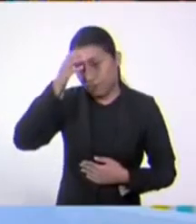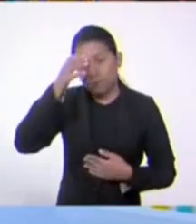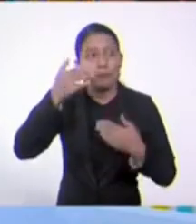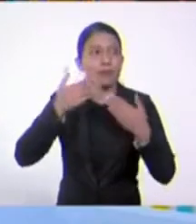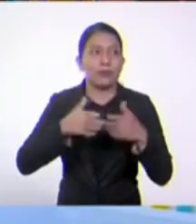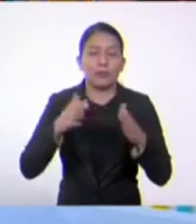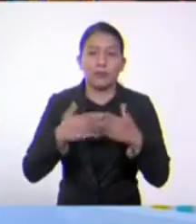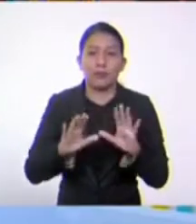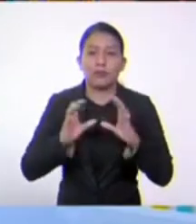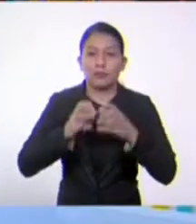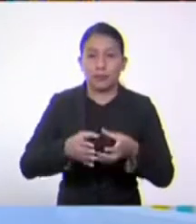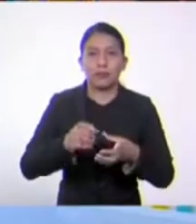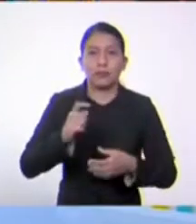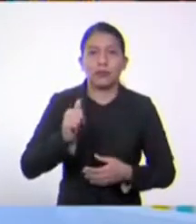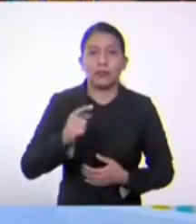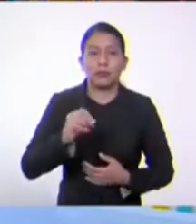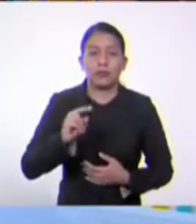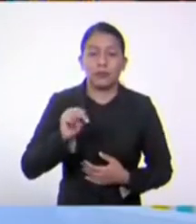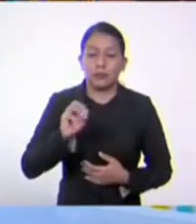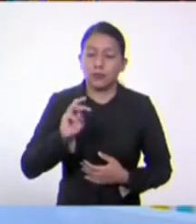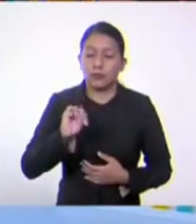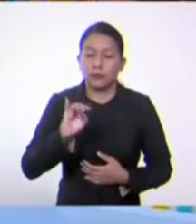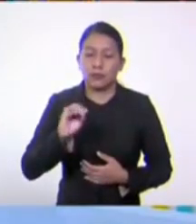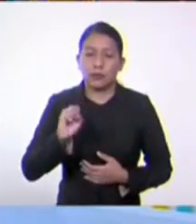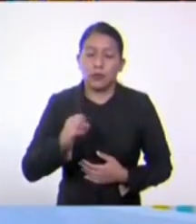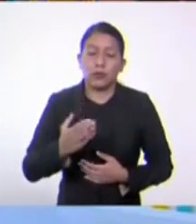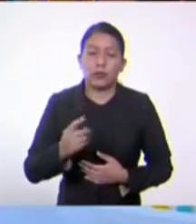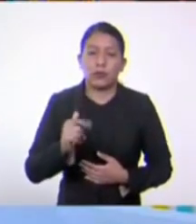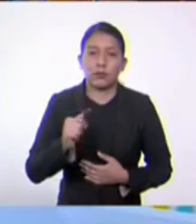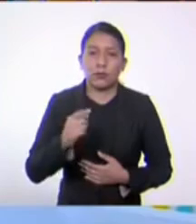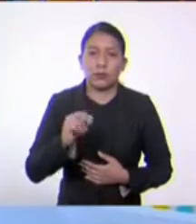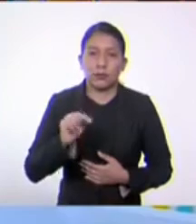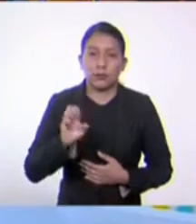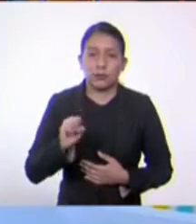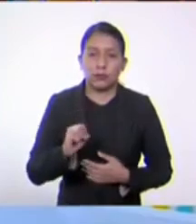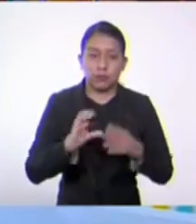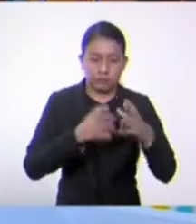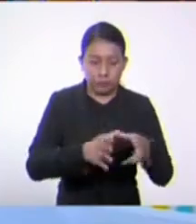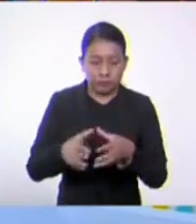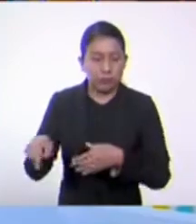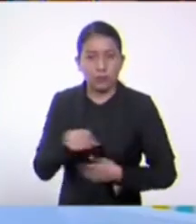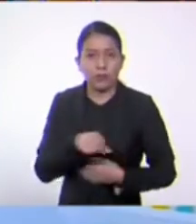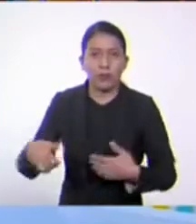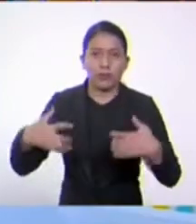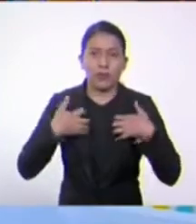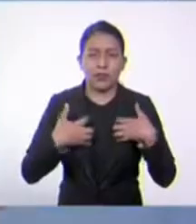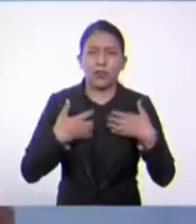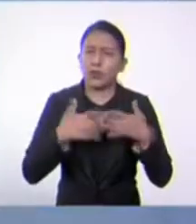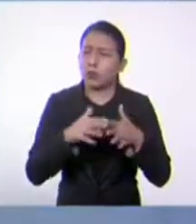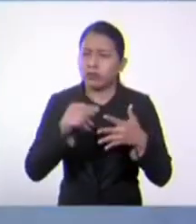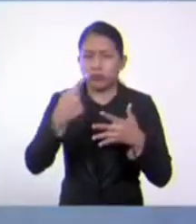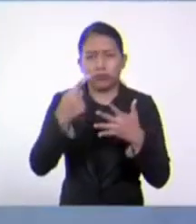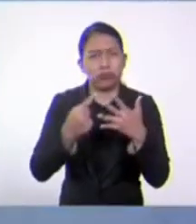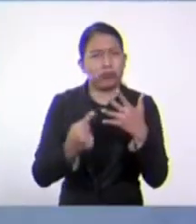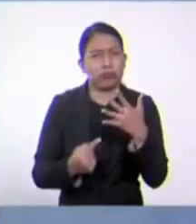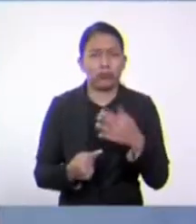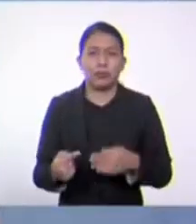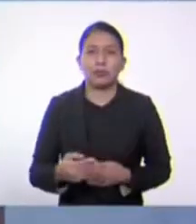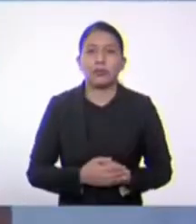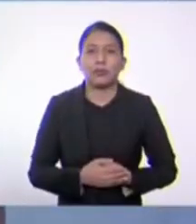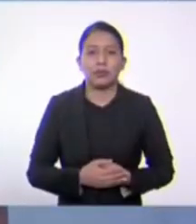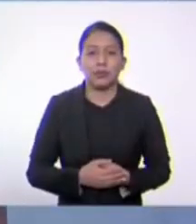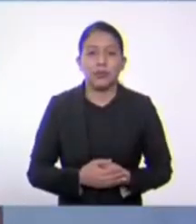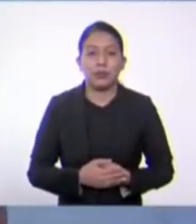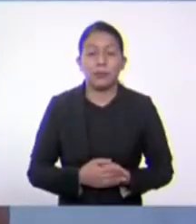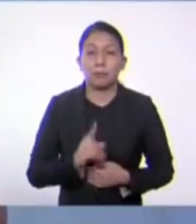grupos taxonómicos o taxones y también clasificar a la vida sirve para muchas cosas. Entre ellas,